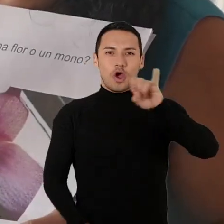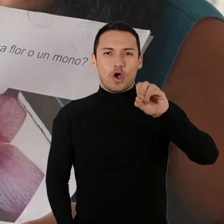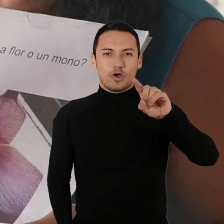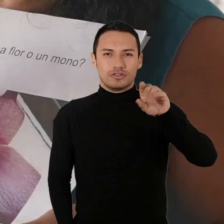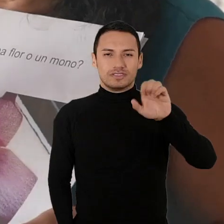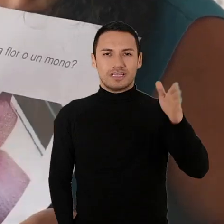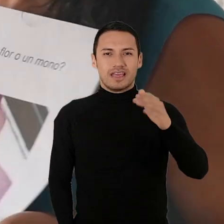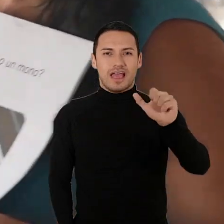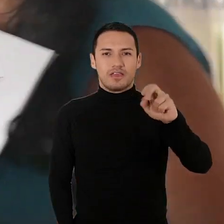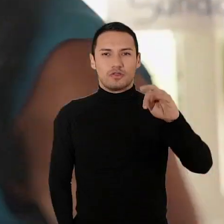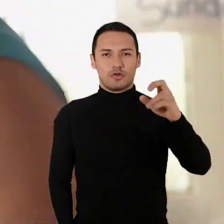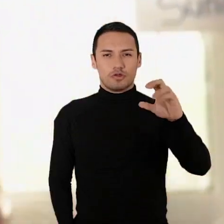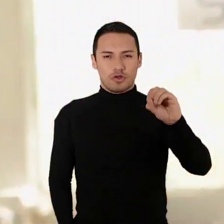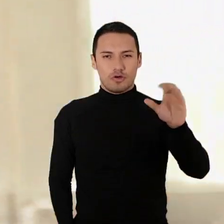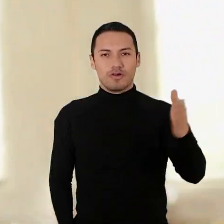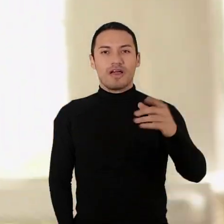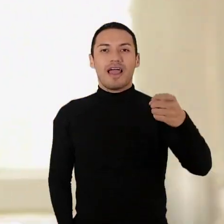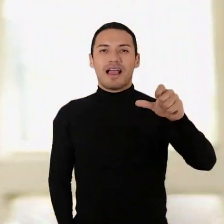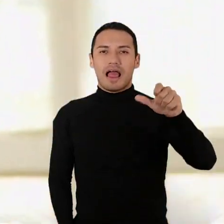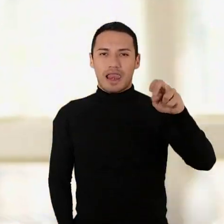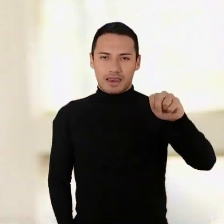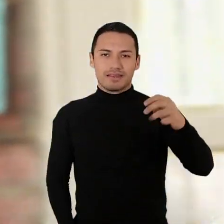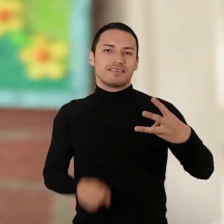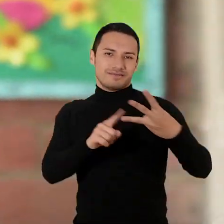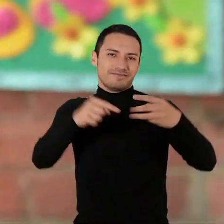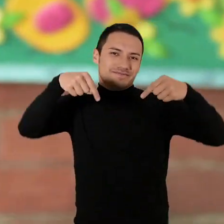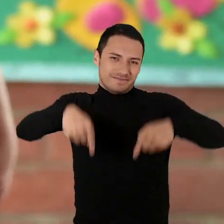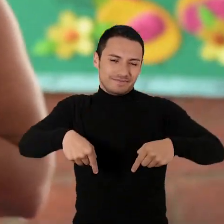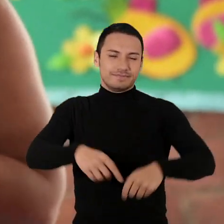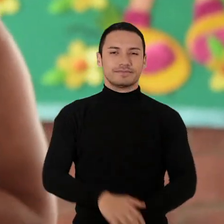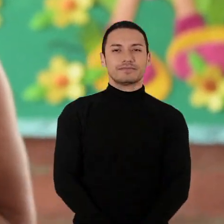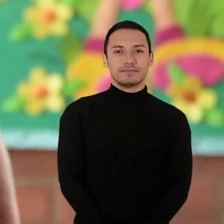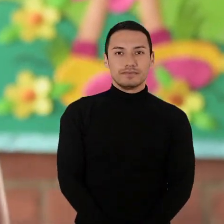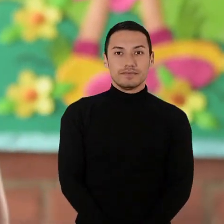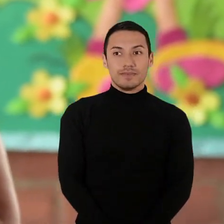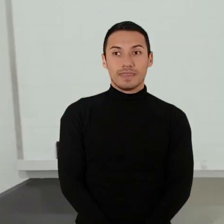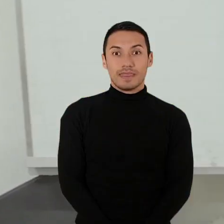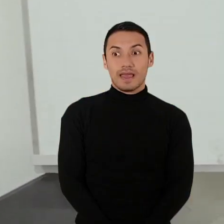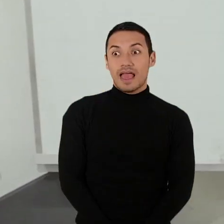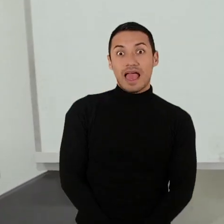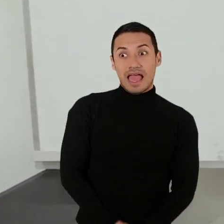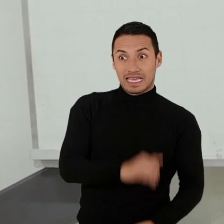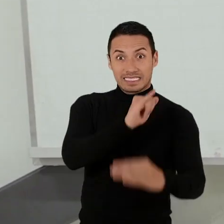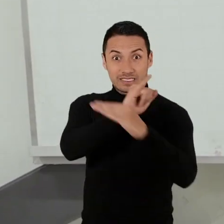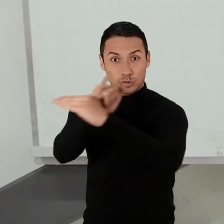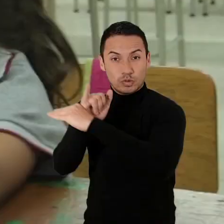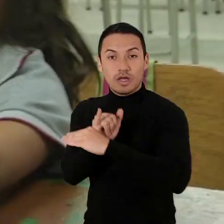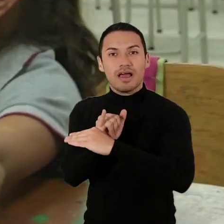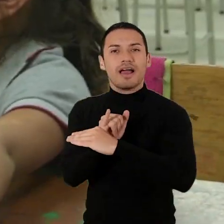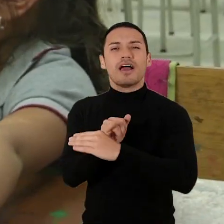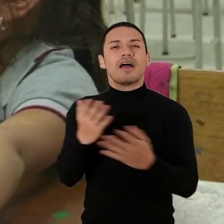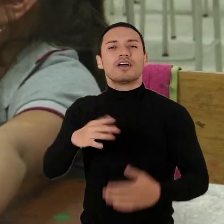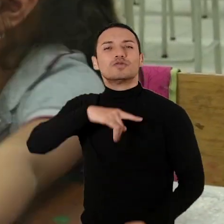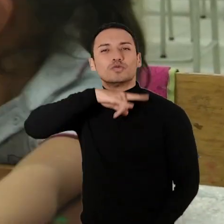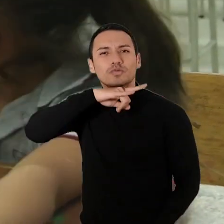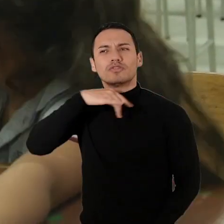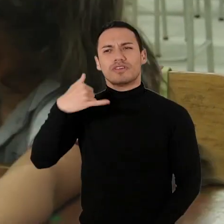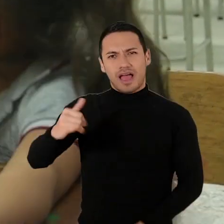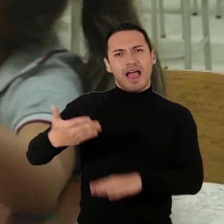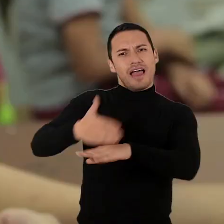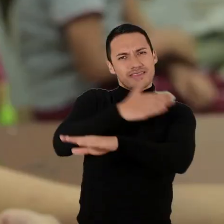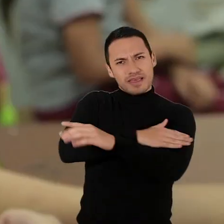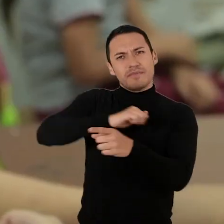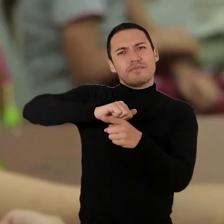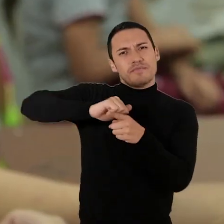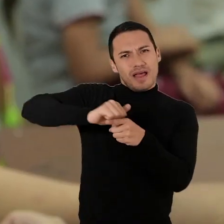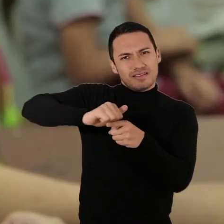Santander Música Nos encontramos con dos instituciones de Jumbo que venían trabajando hace mucho tiempo también en